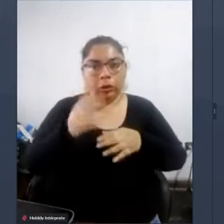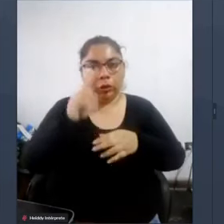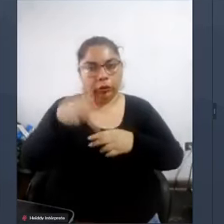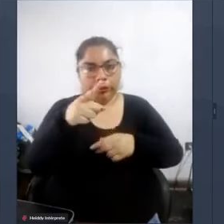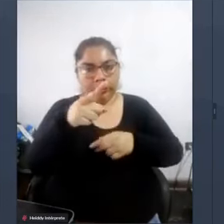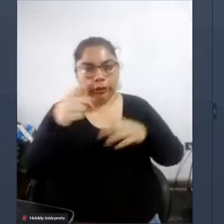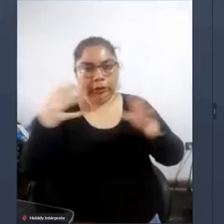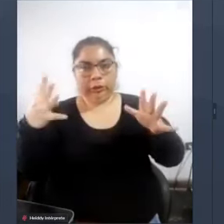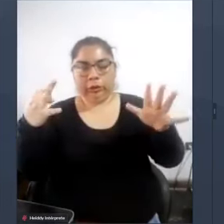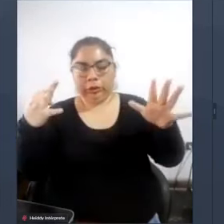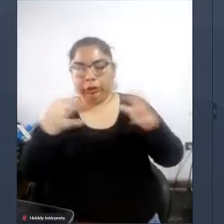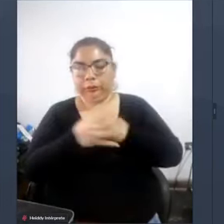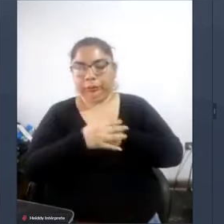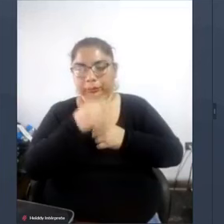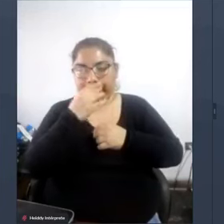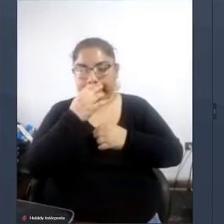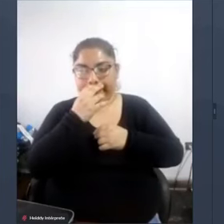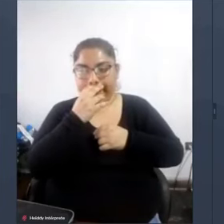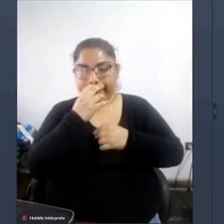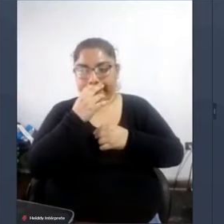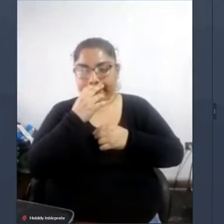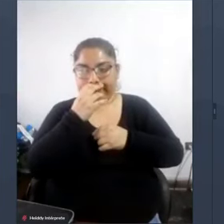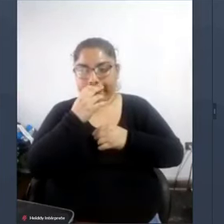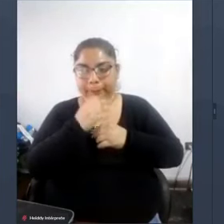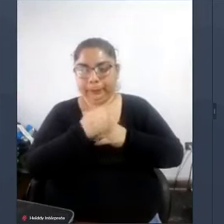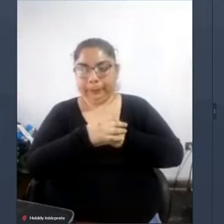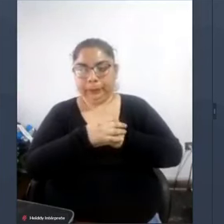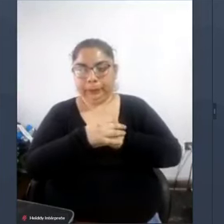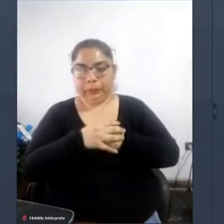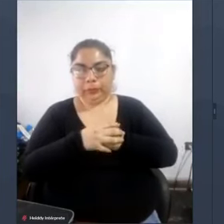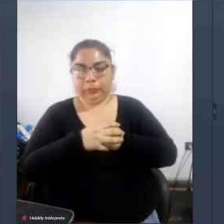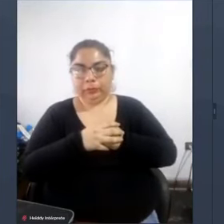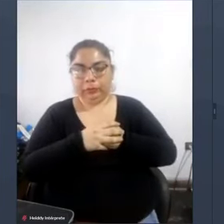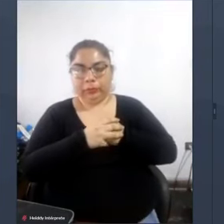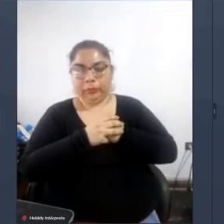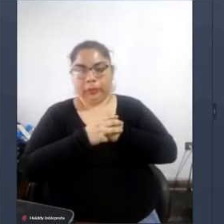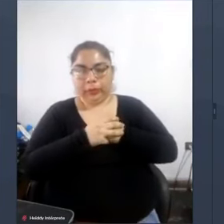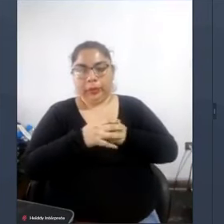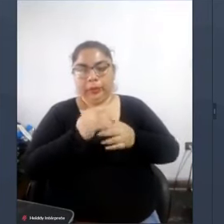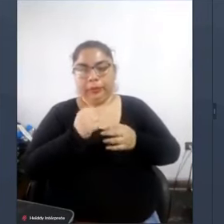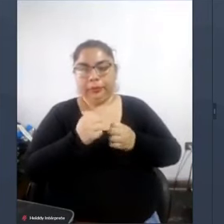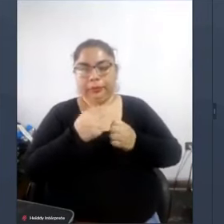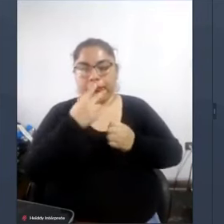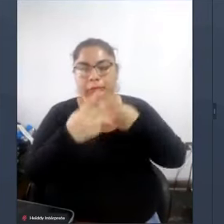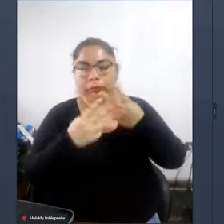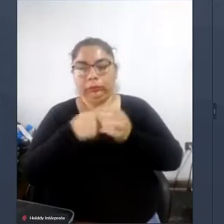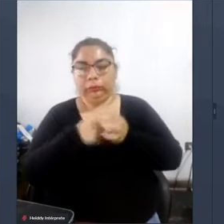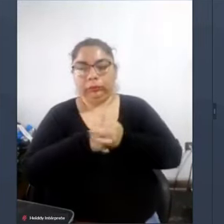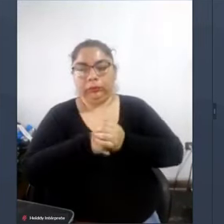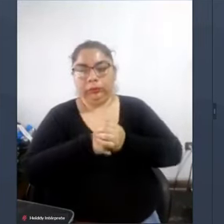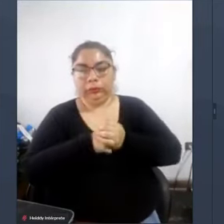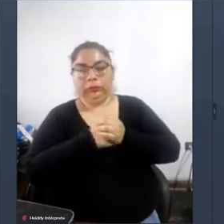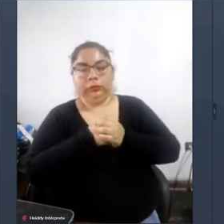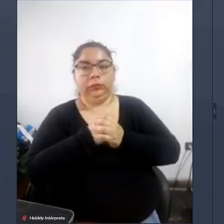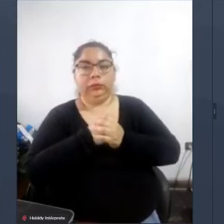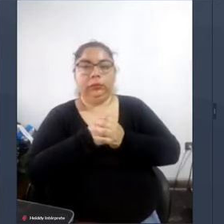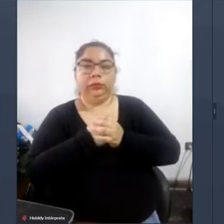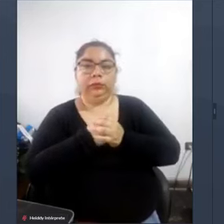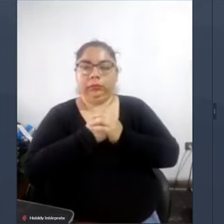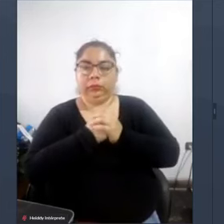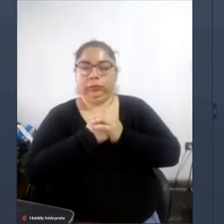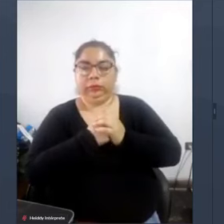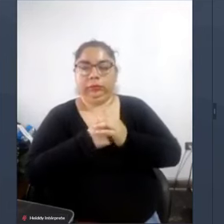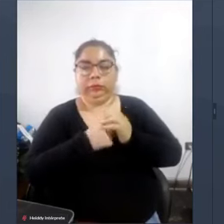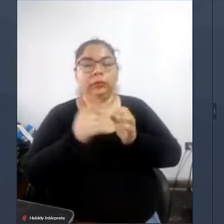otro dato importante es que aproximadamente el 71% de los trabajadores de la ciudad empleados en el sector informal residen en